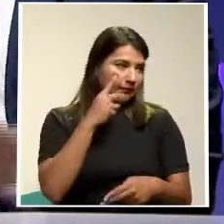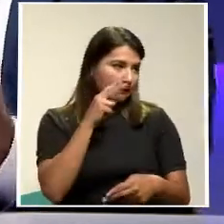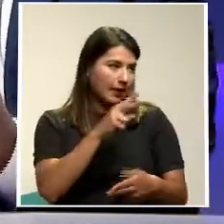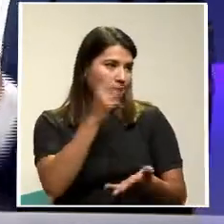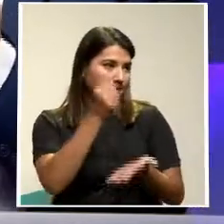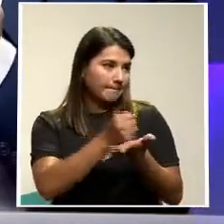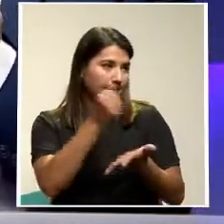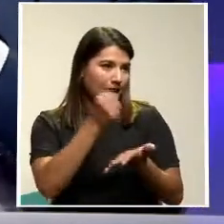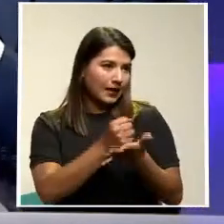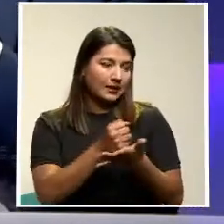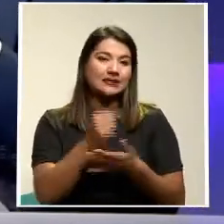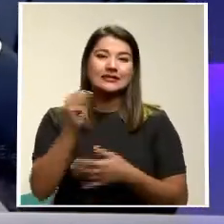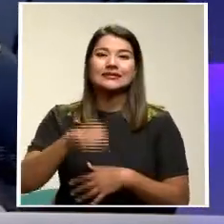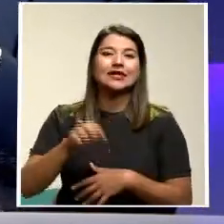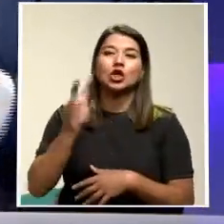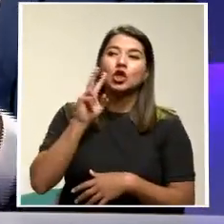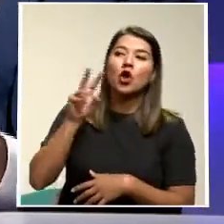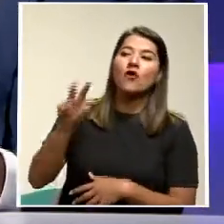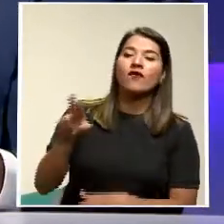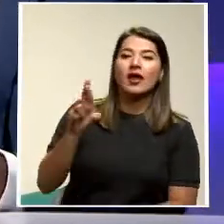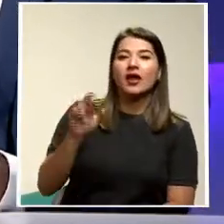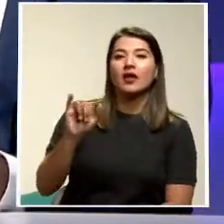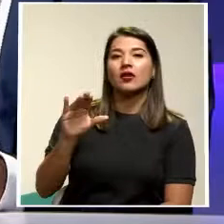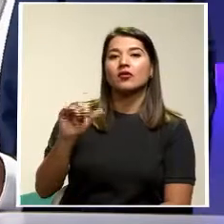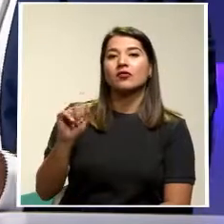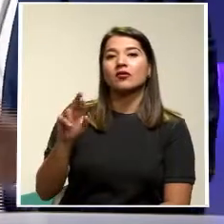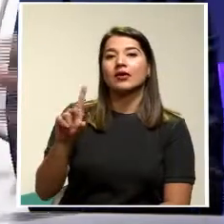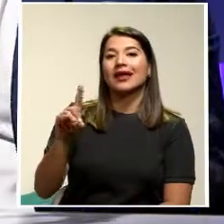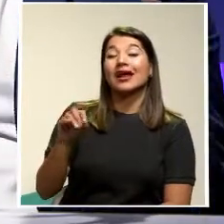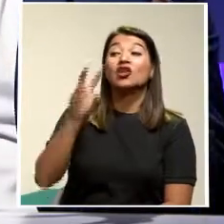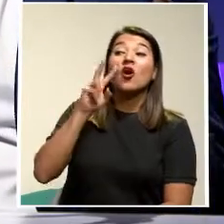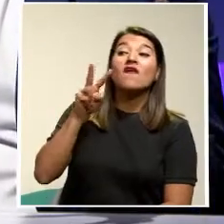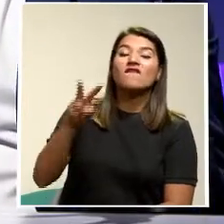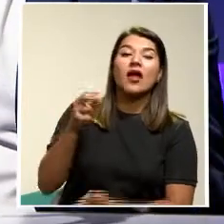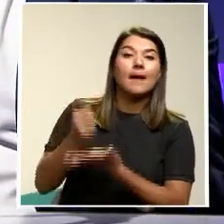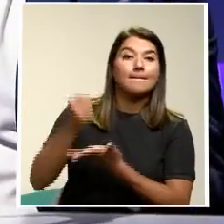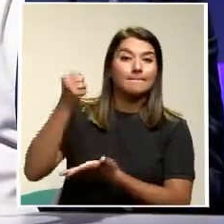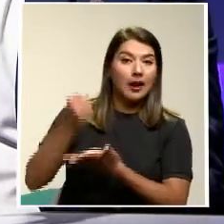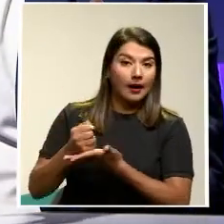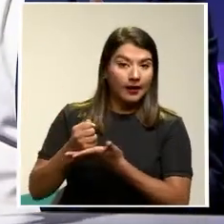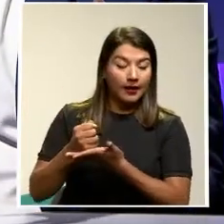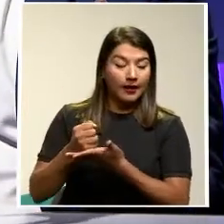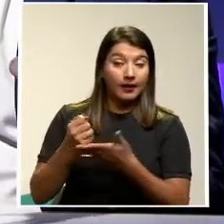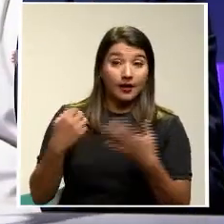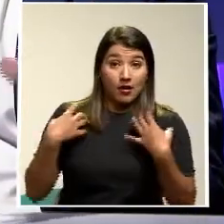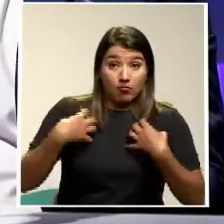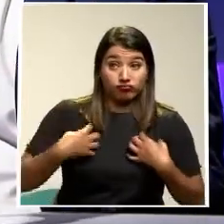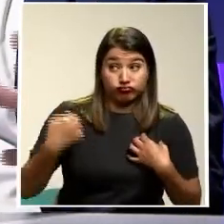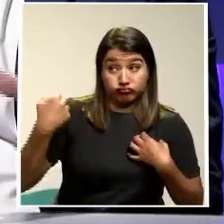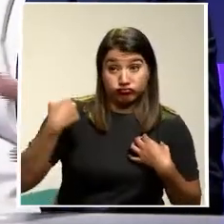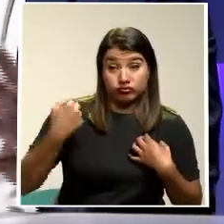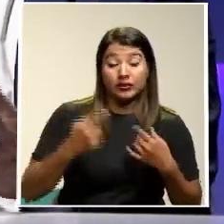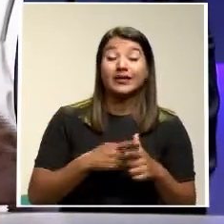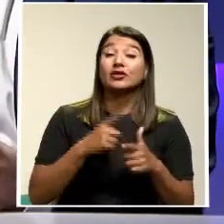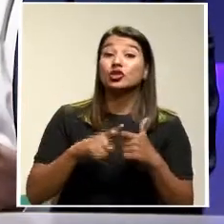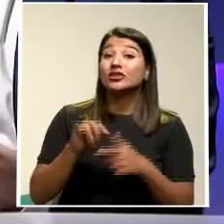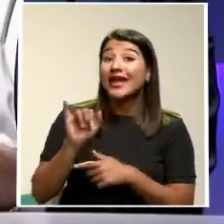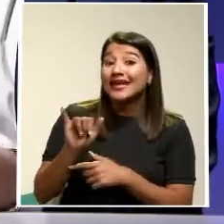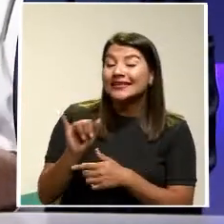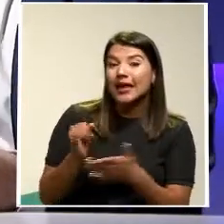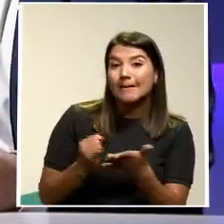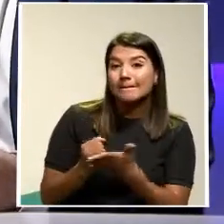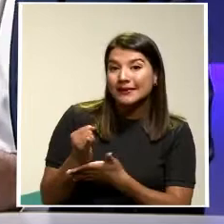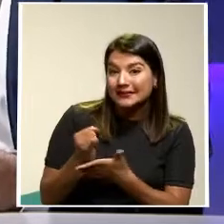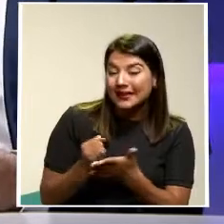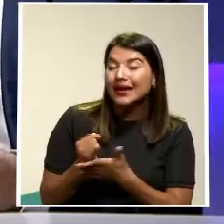viendo las marcas No está viendo a Ricardo Que anda en la bicicleta Es la marca La que ve como tal Y esos criterios Son los que Esos estudios Son los que han enviado